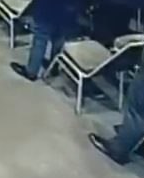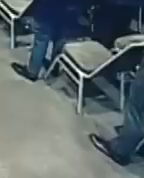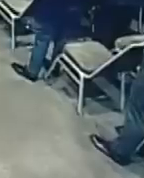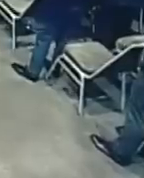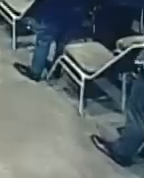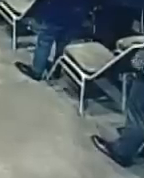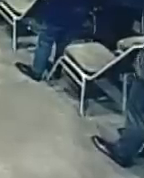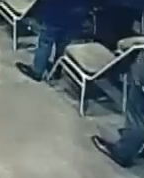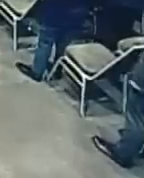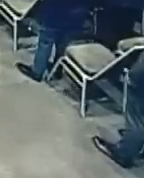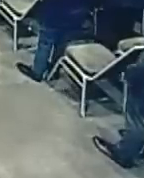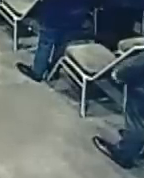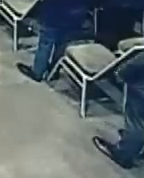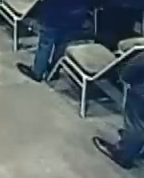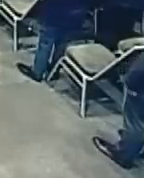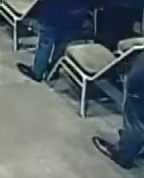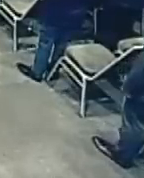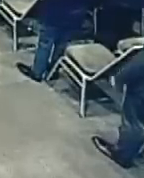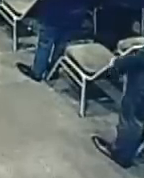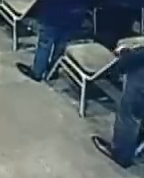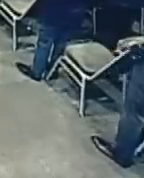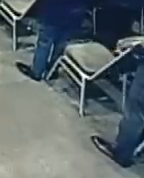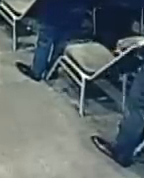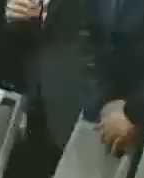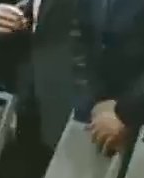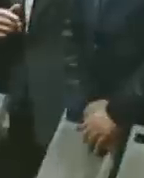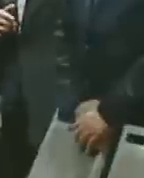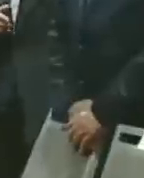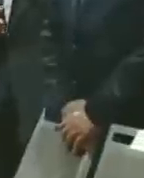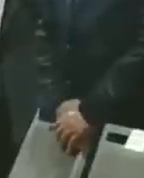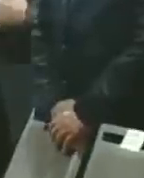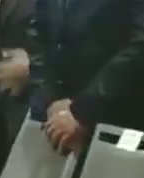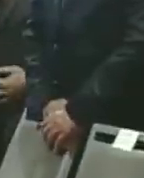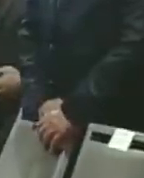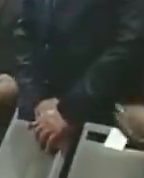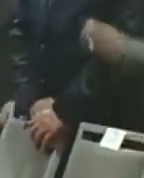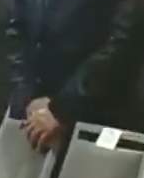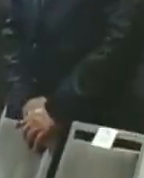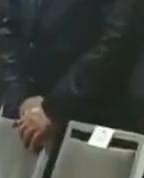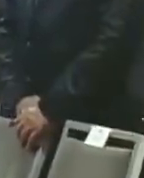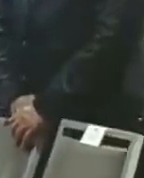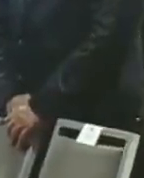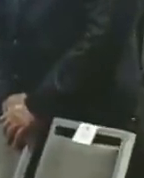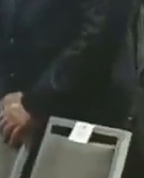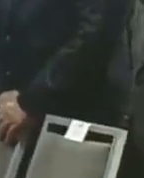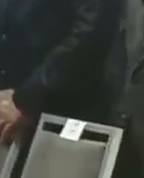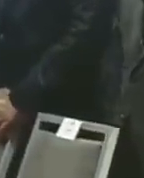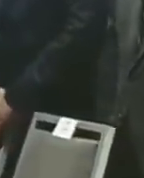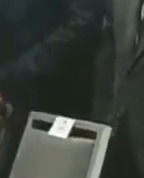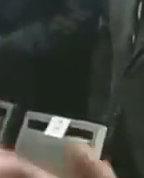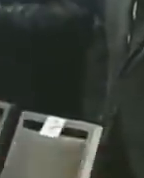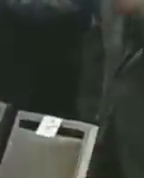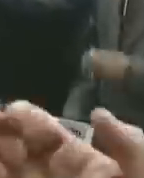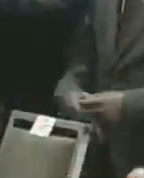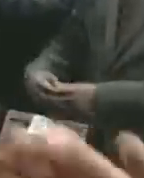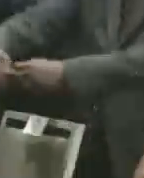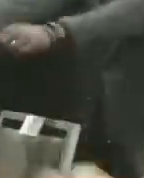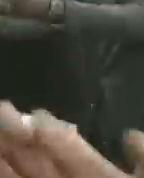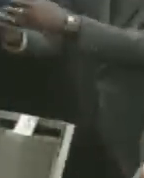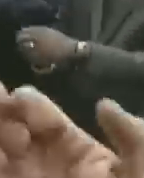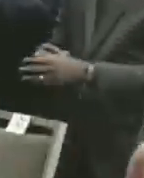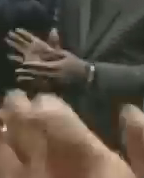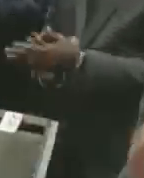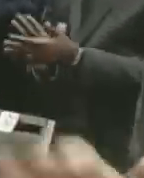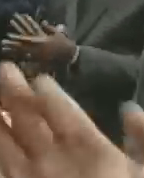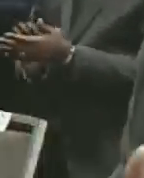contexto del impulso del modelo de economía real y diversificada que emprende el Ejecutivo Nacional para